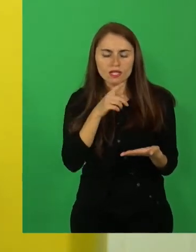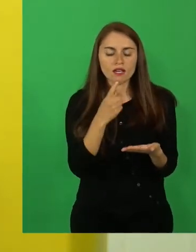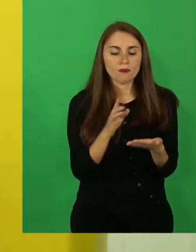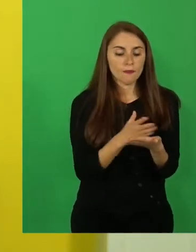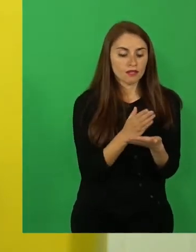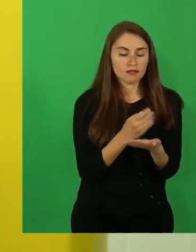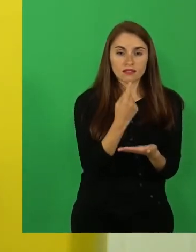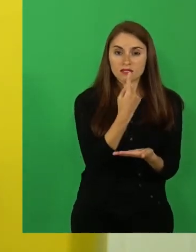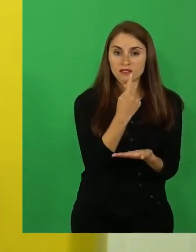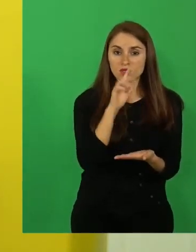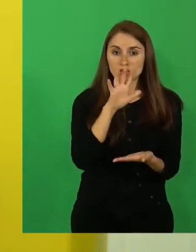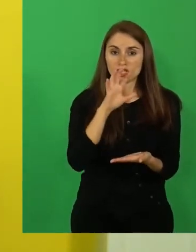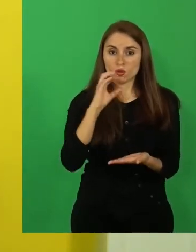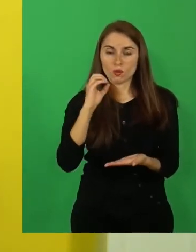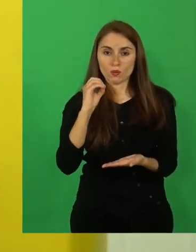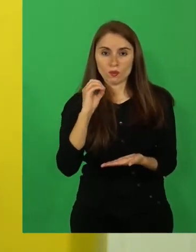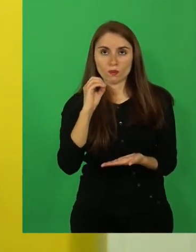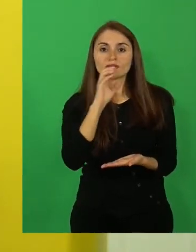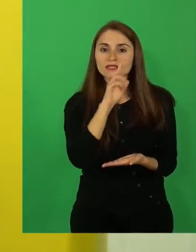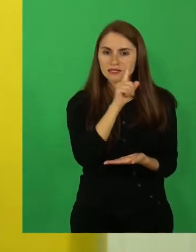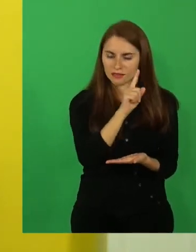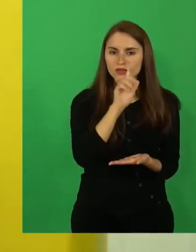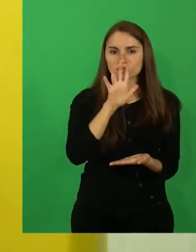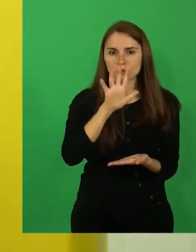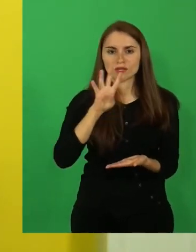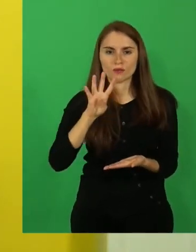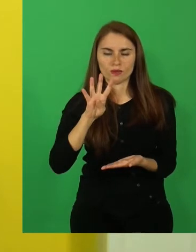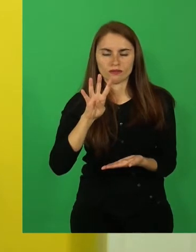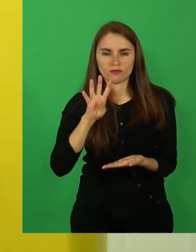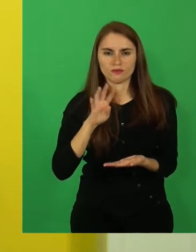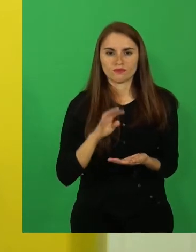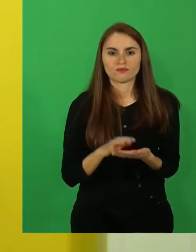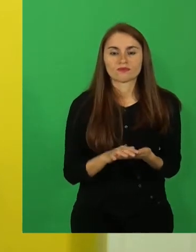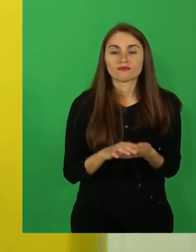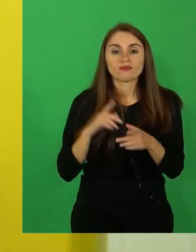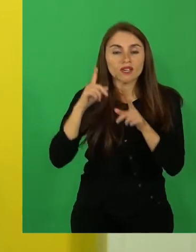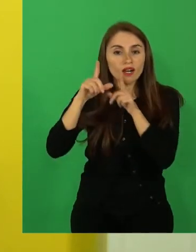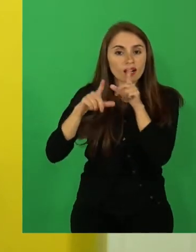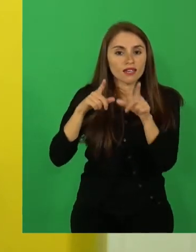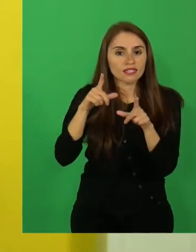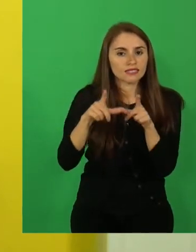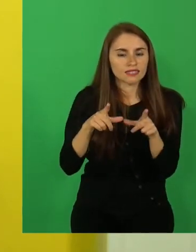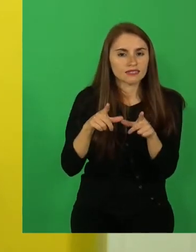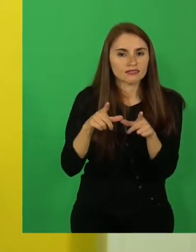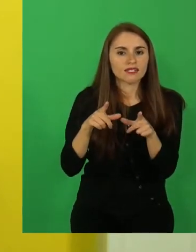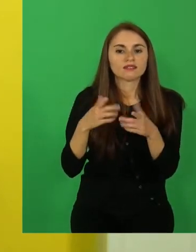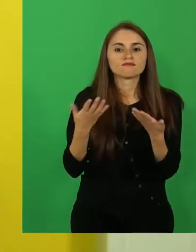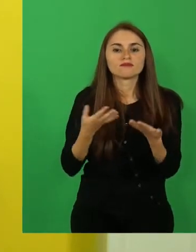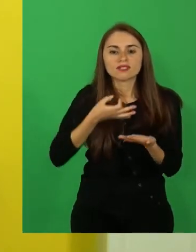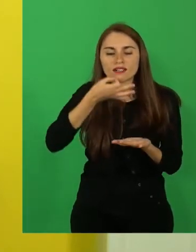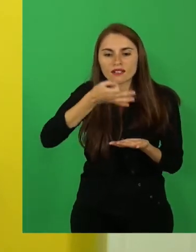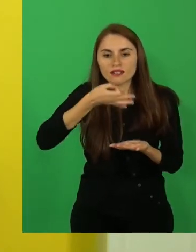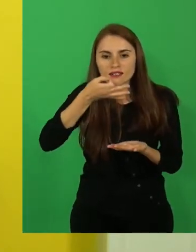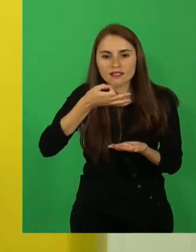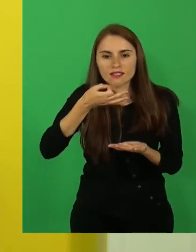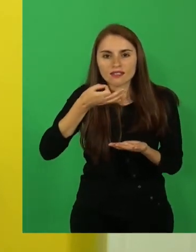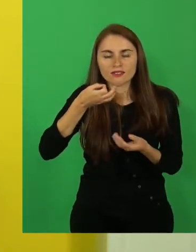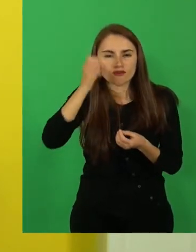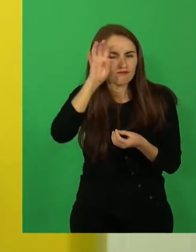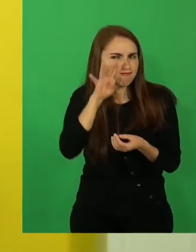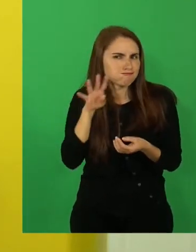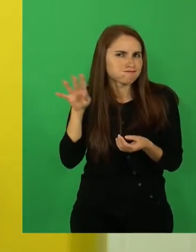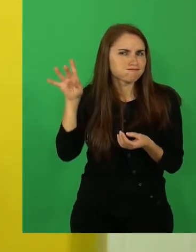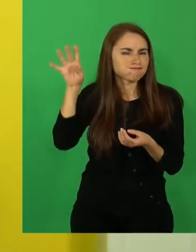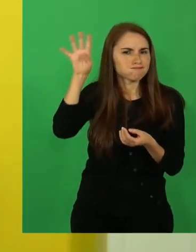154. Las leyendas son relatos fantásticos,